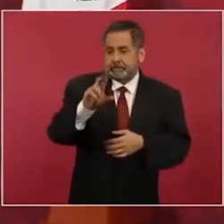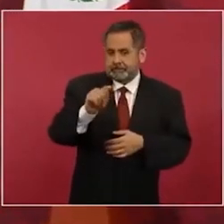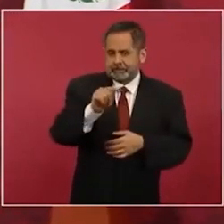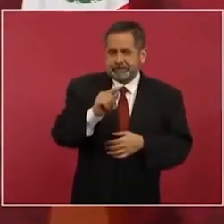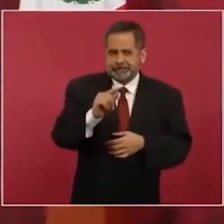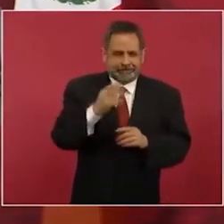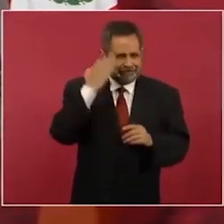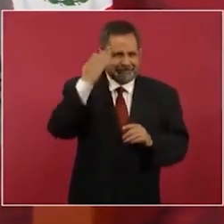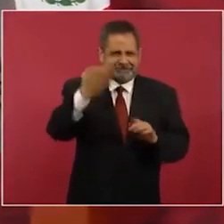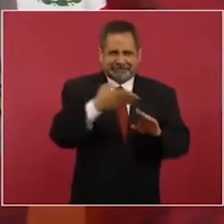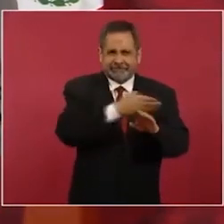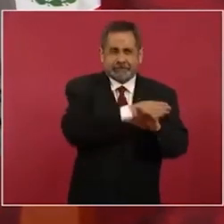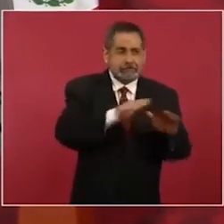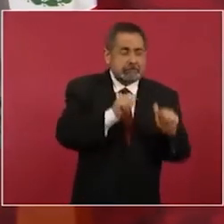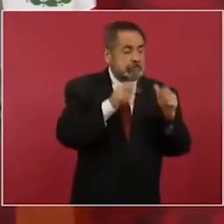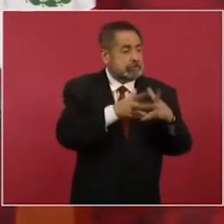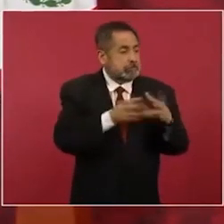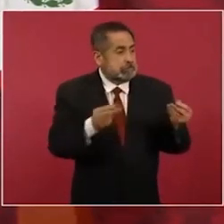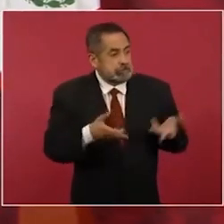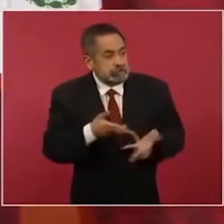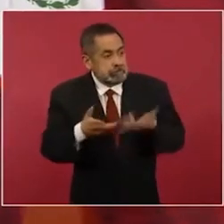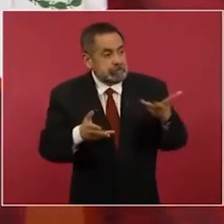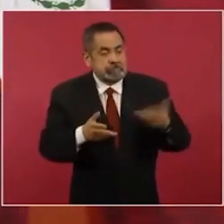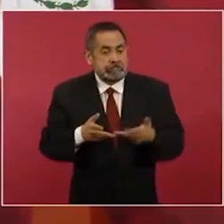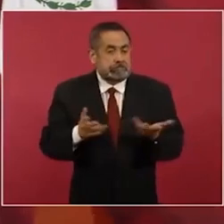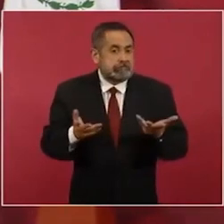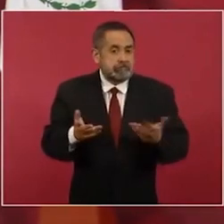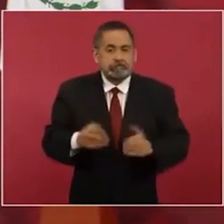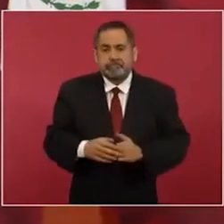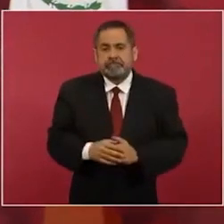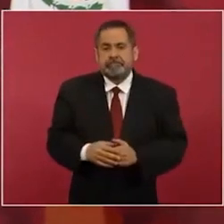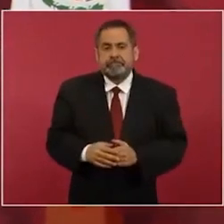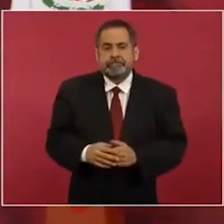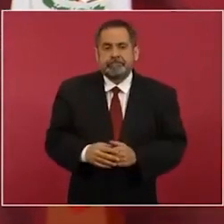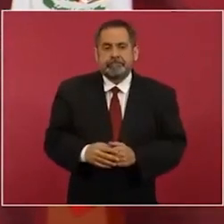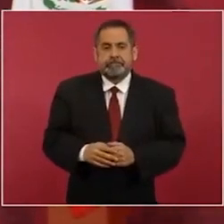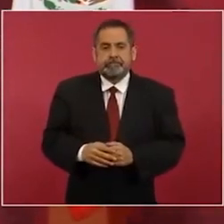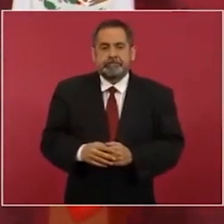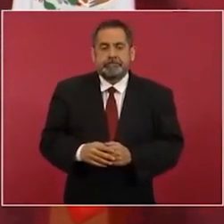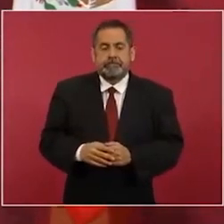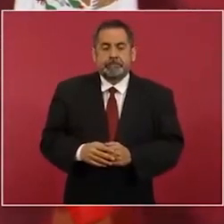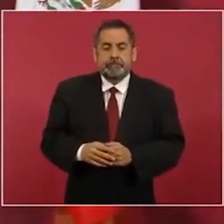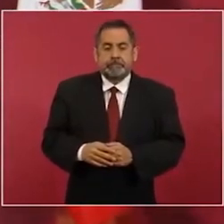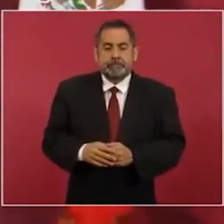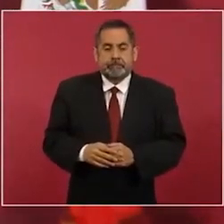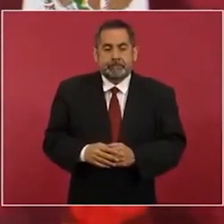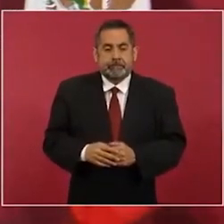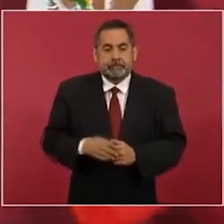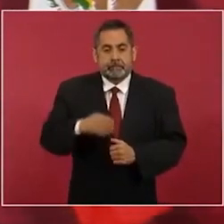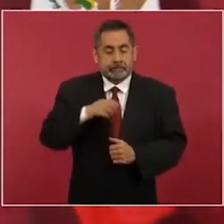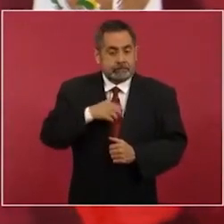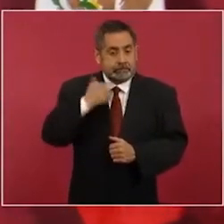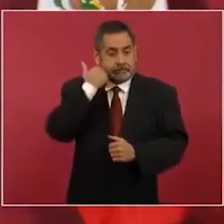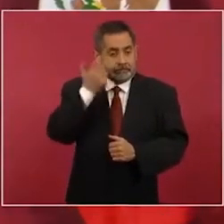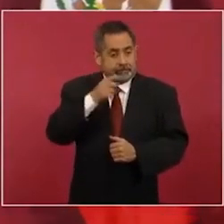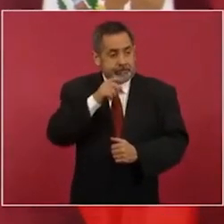yo quería que